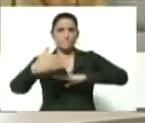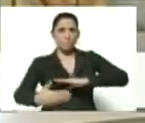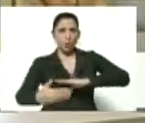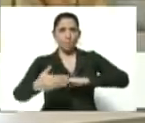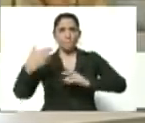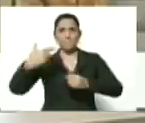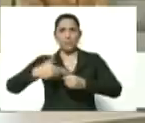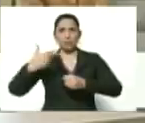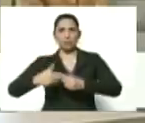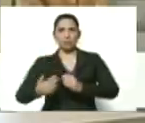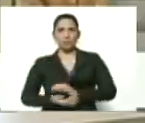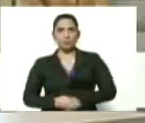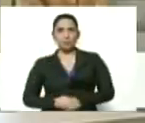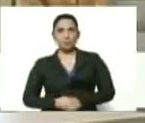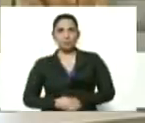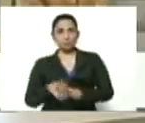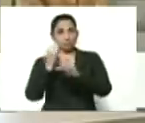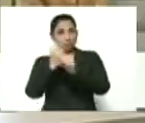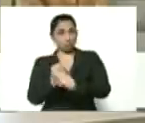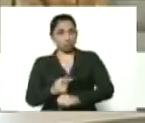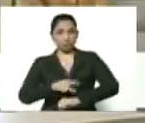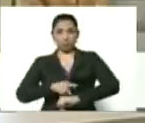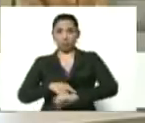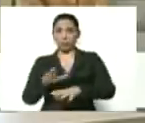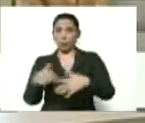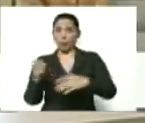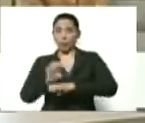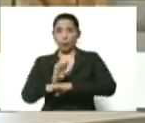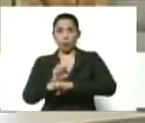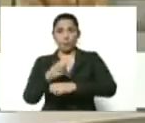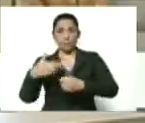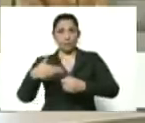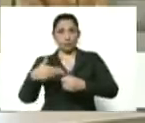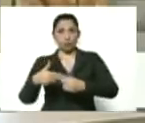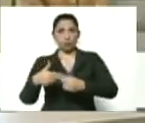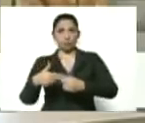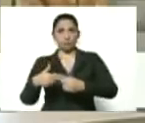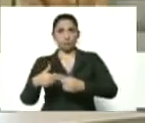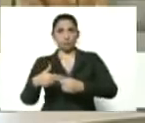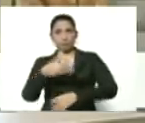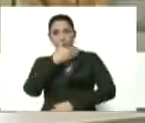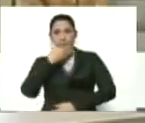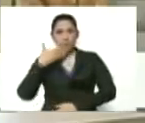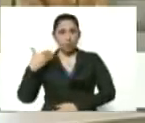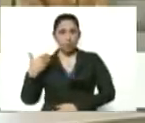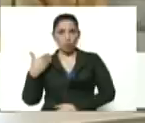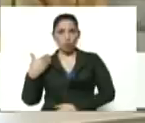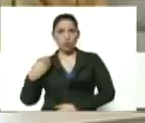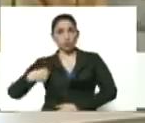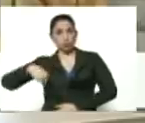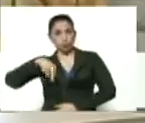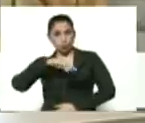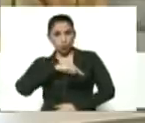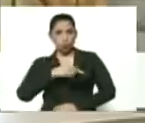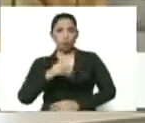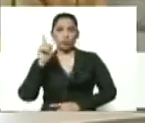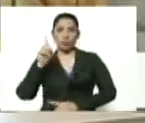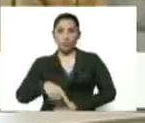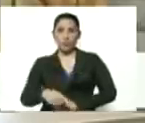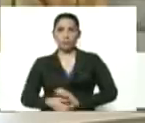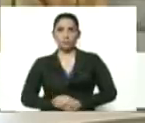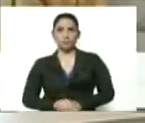y esperando su momento para cuando la economía petrolera mejore, nosotros también